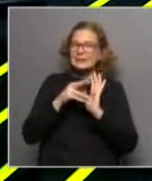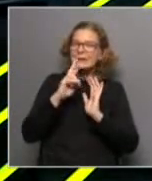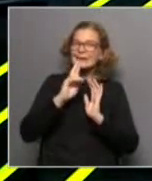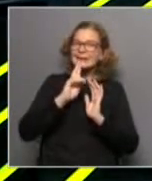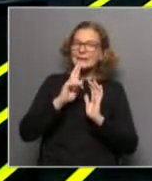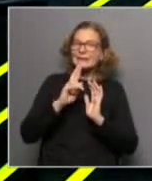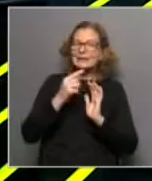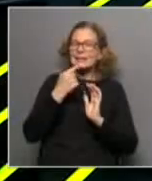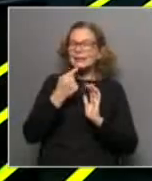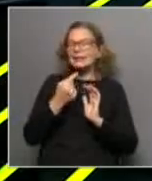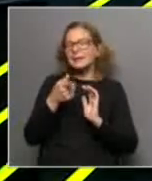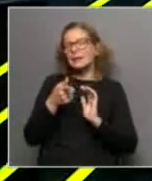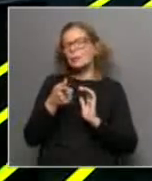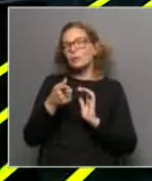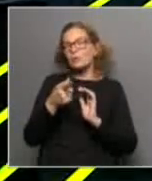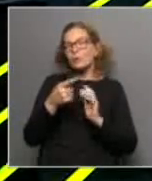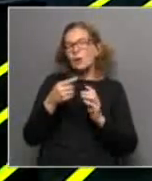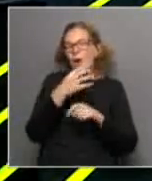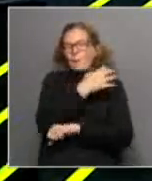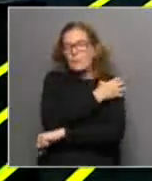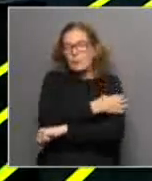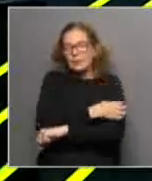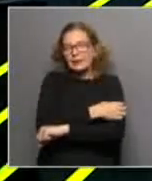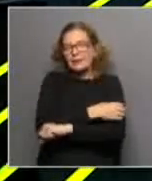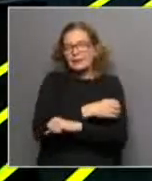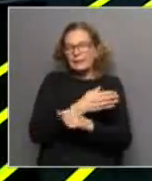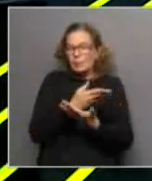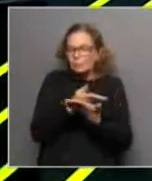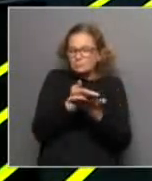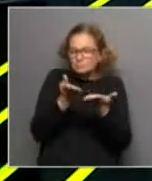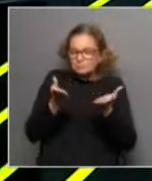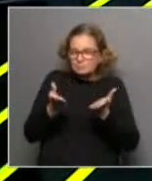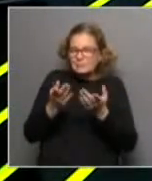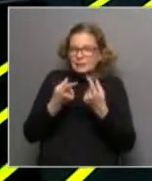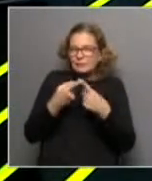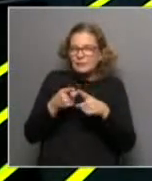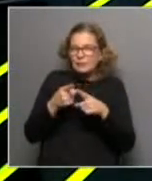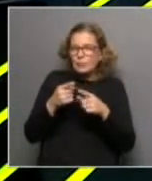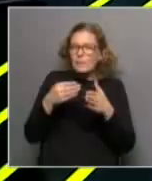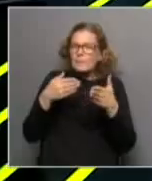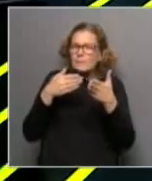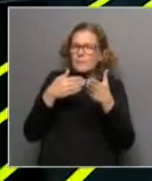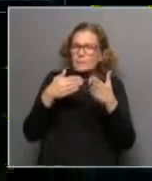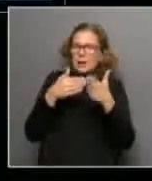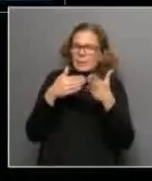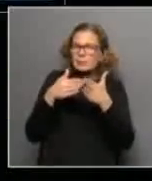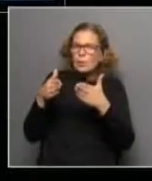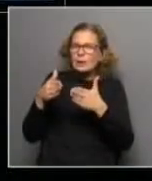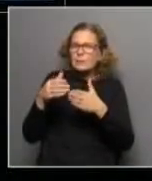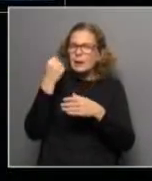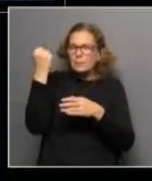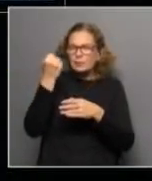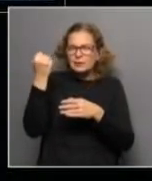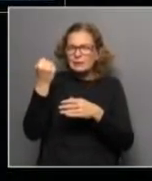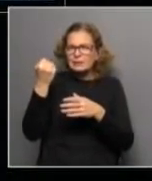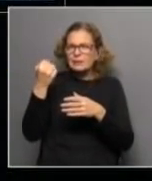mencionabas en cuanto a la pobreza multidimensional, ¿hay parámetros que determinen cuáles son más importantes